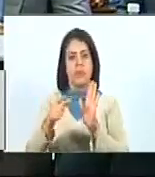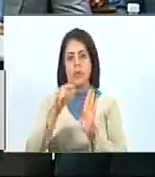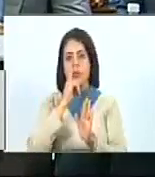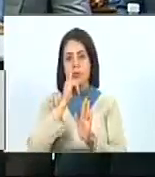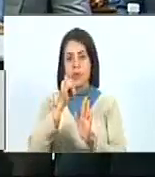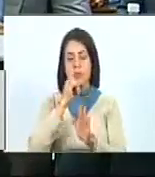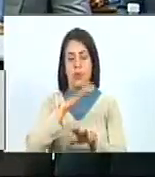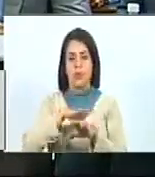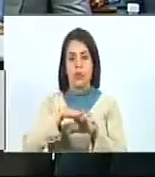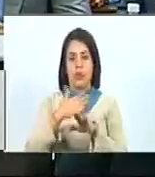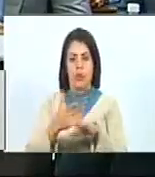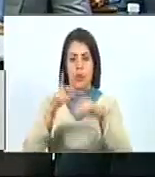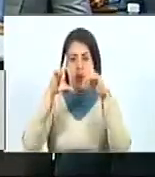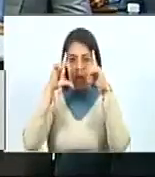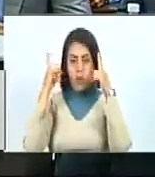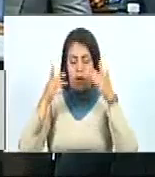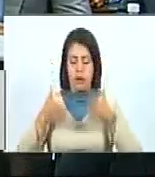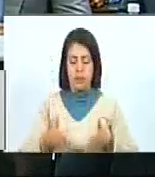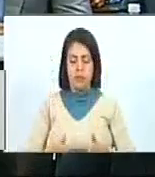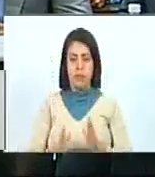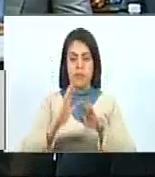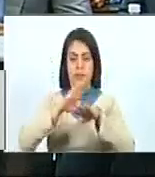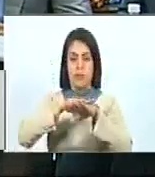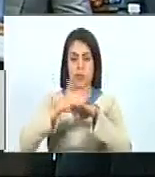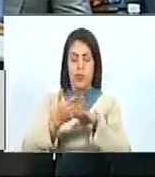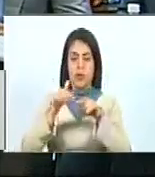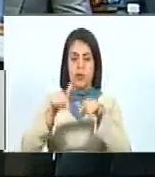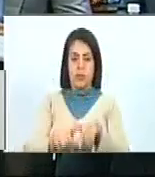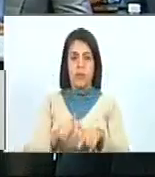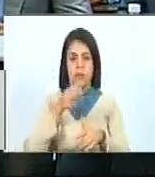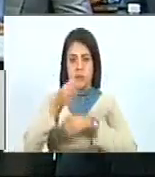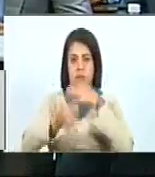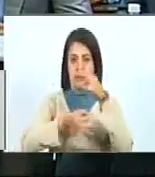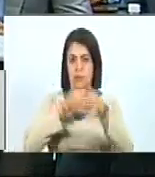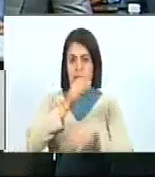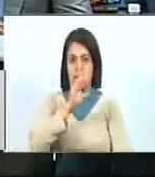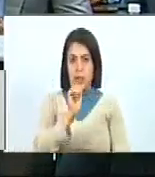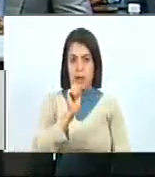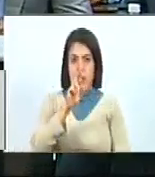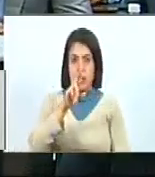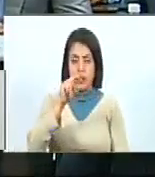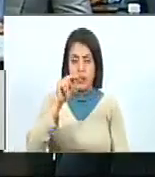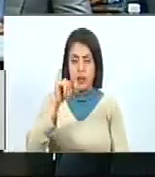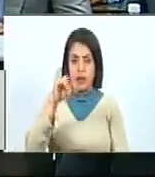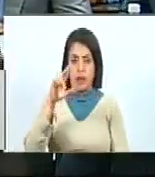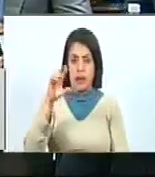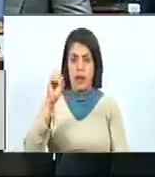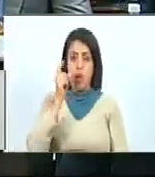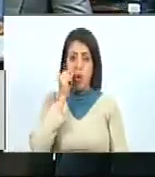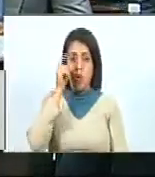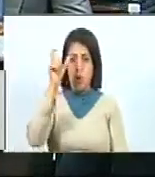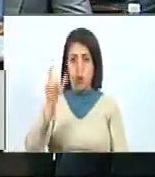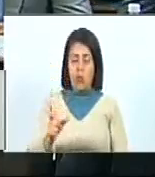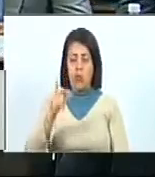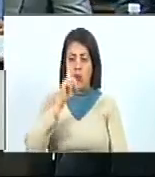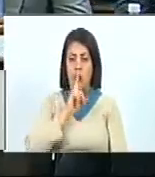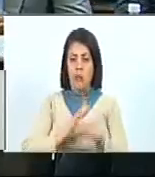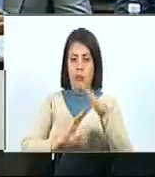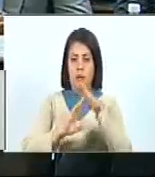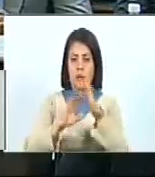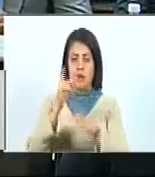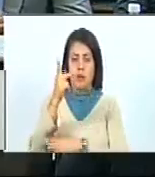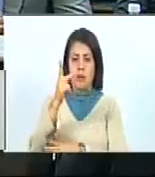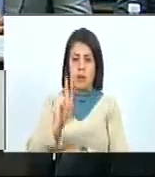información como guaireña que soy, puesto que hablar de García Carneiro, de ese hombre humilde de la